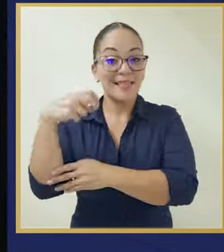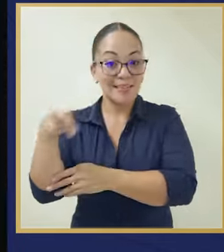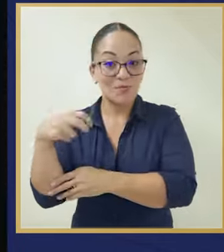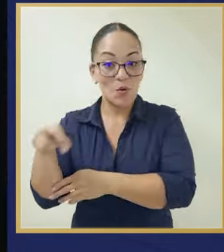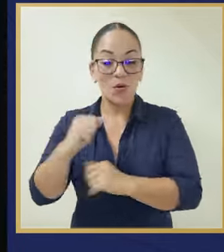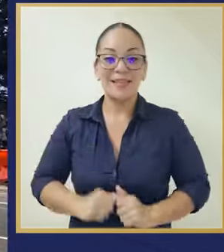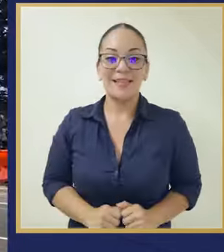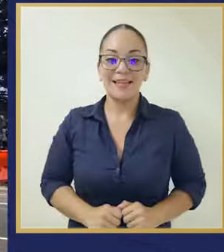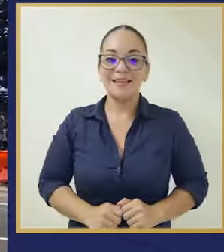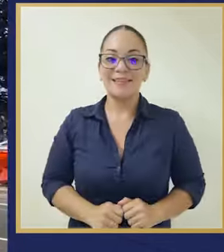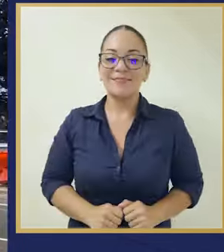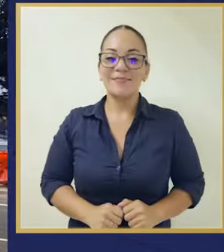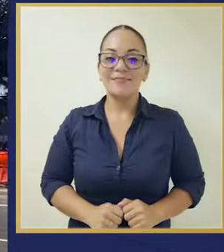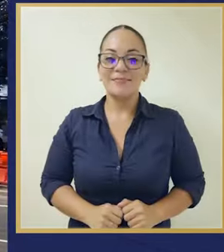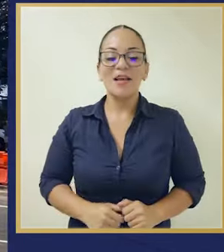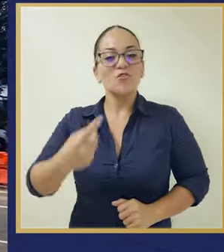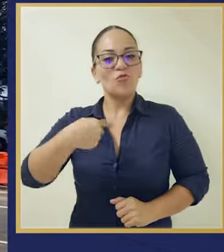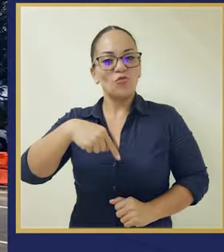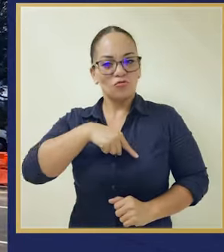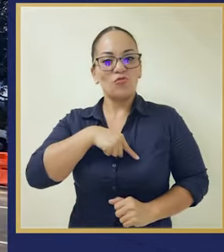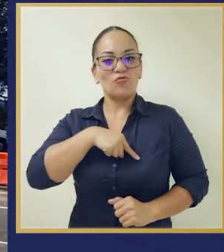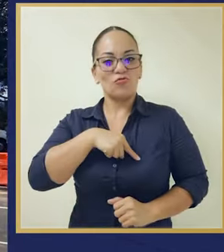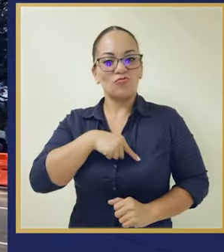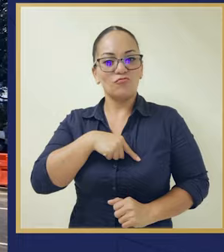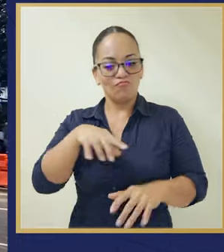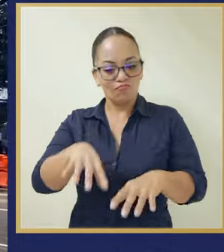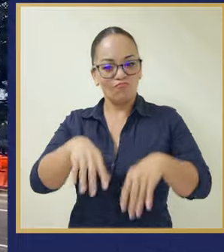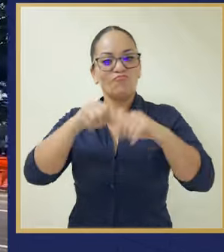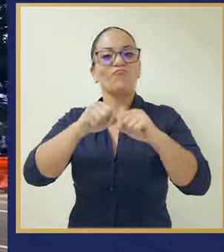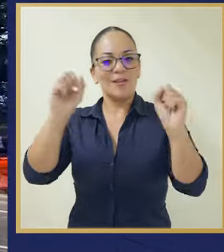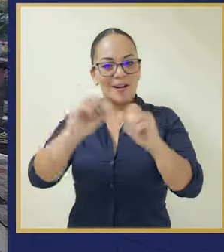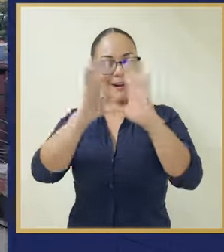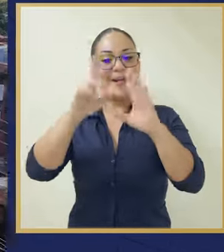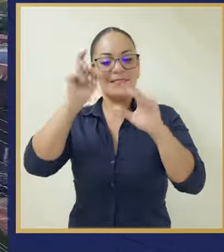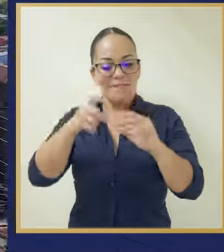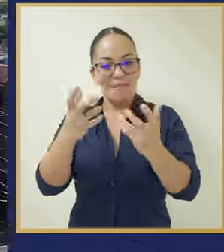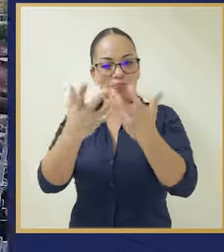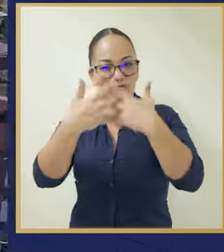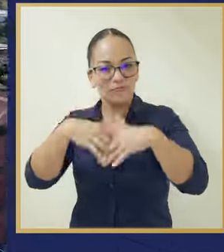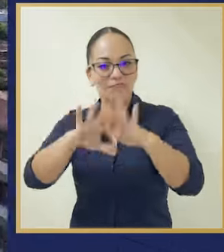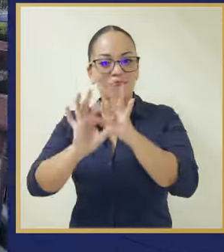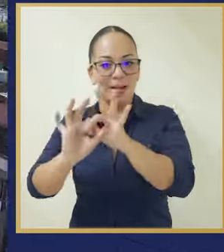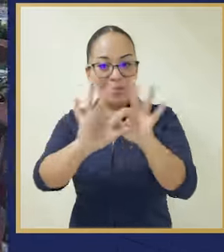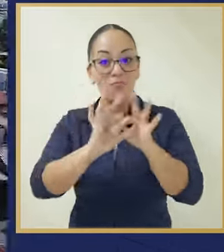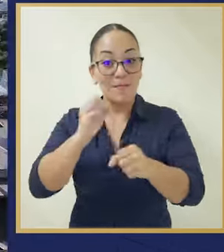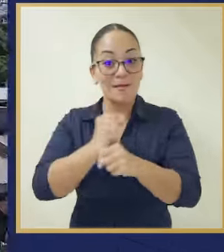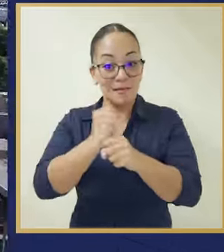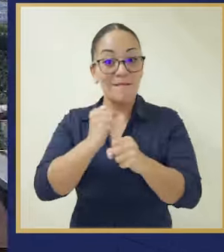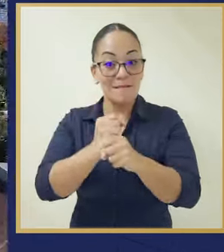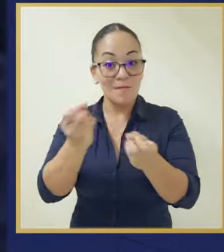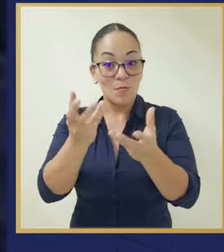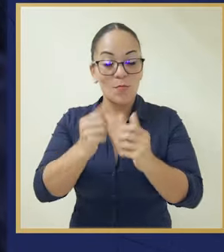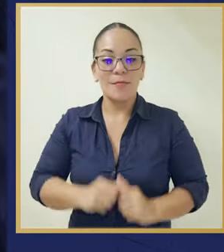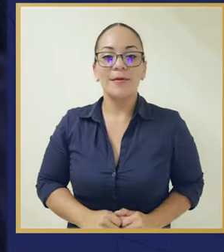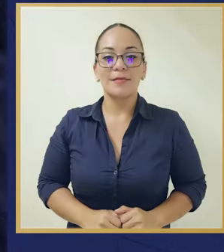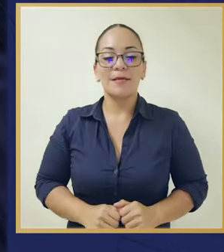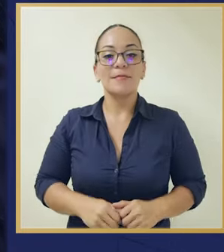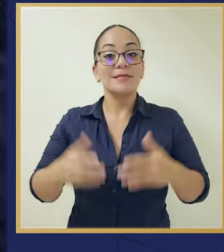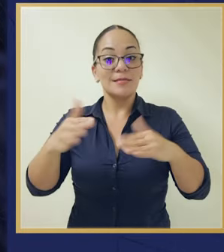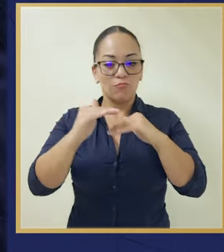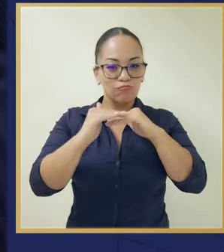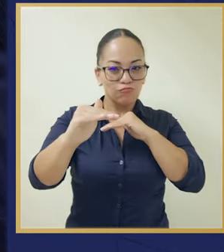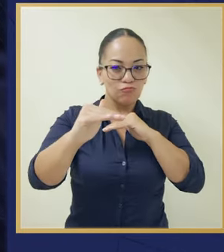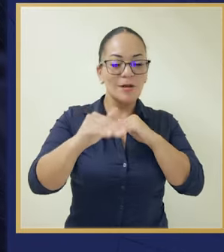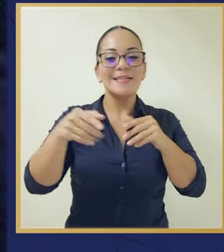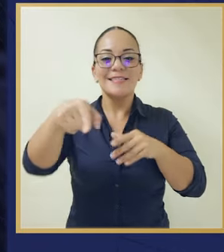del transporte. Entramos con la claridad de que hay que hacer las articulaciones y hay que ir sacando la obra pública. Pavimentamos